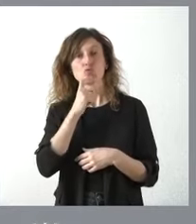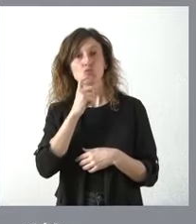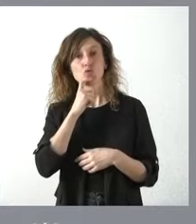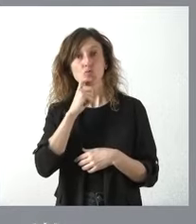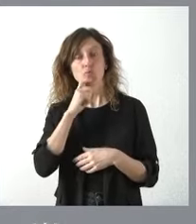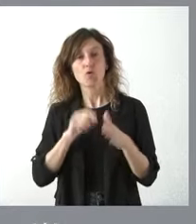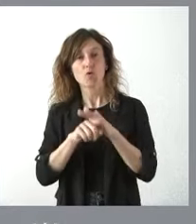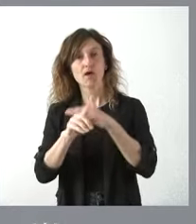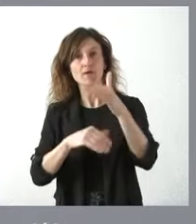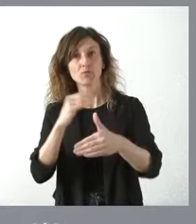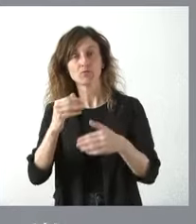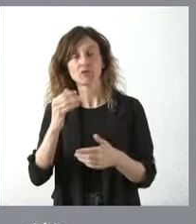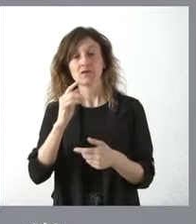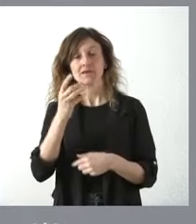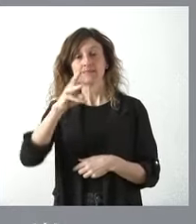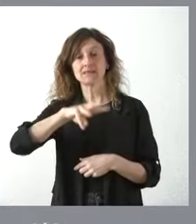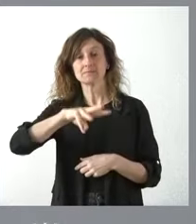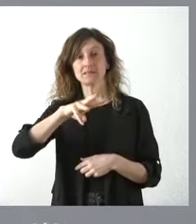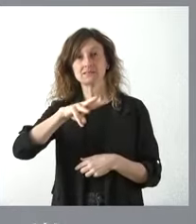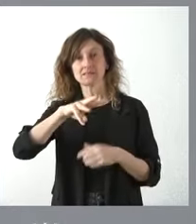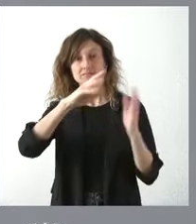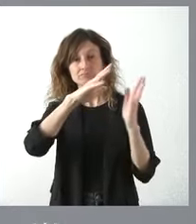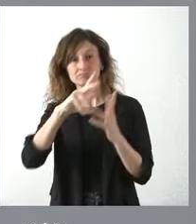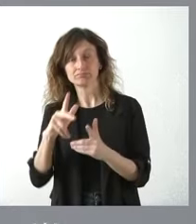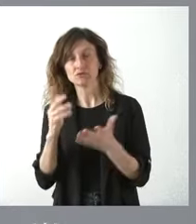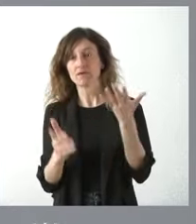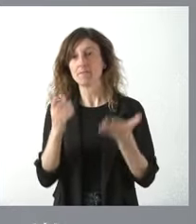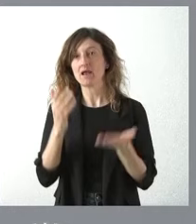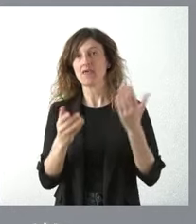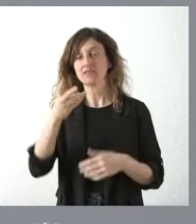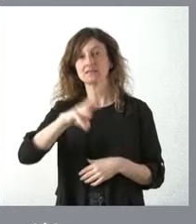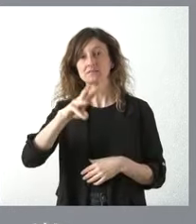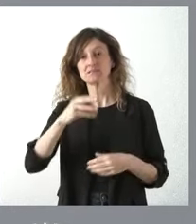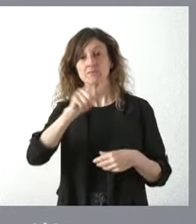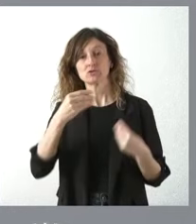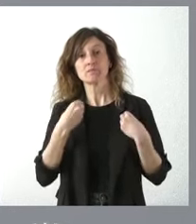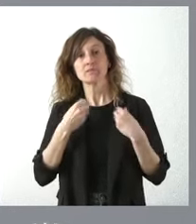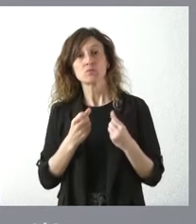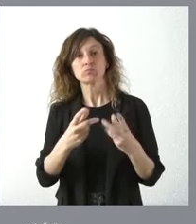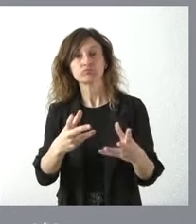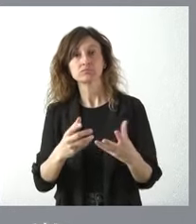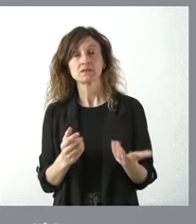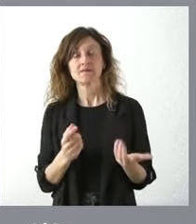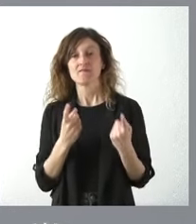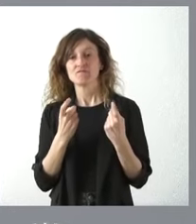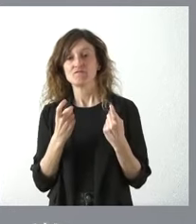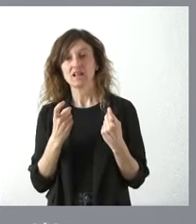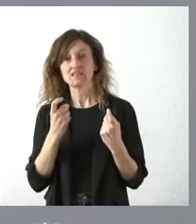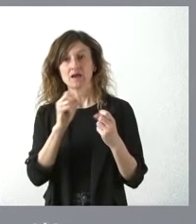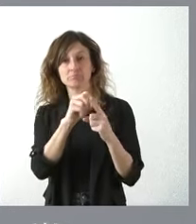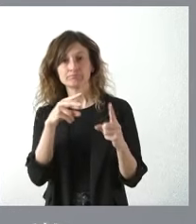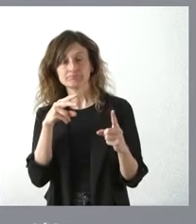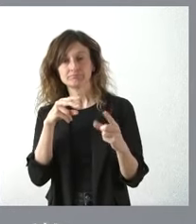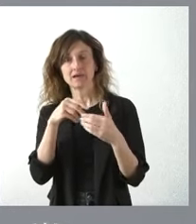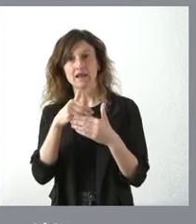que esto afecta solo a un trimestre y por tanto hacer solo valoración de un único trimestre en términos de población, pues seguramente falta perspectiva para el conjunto